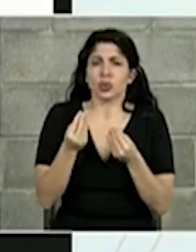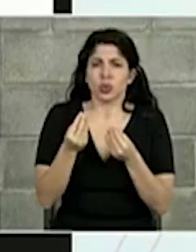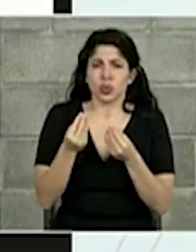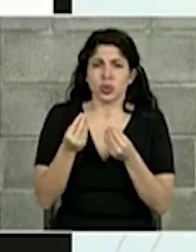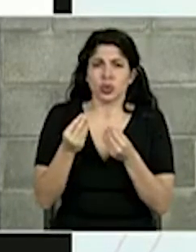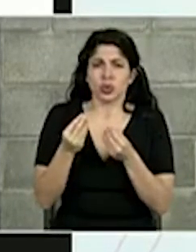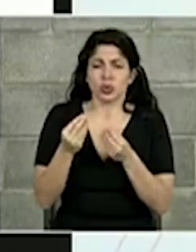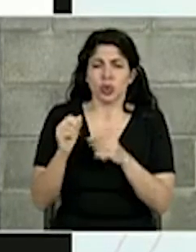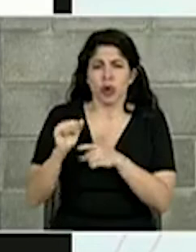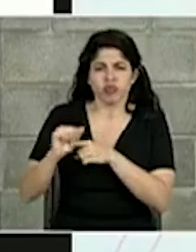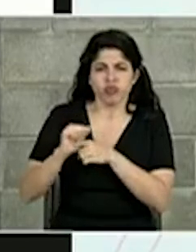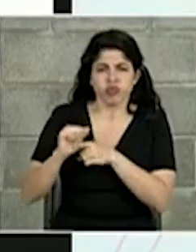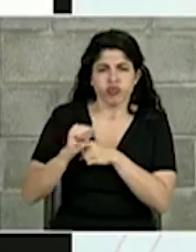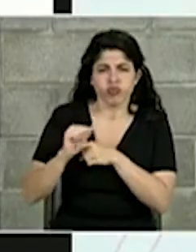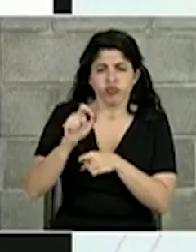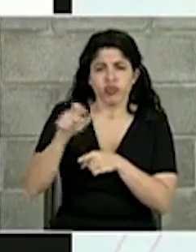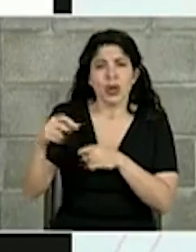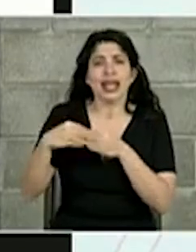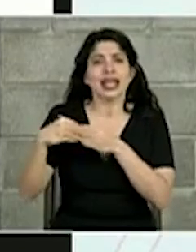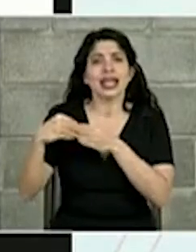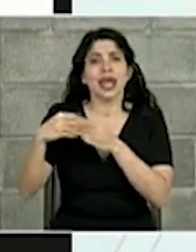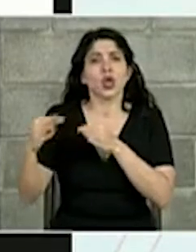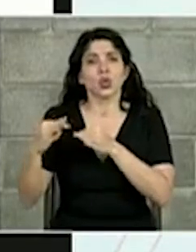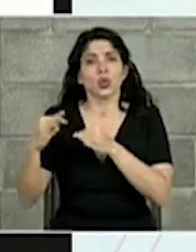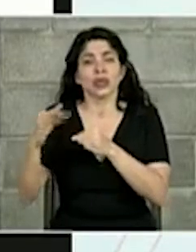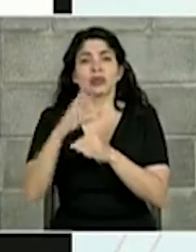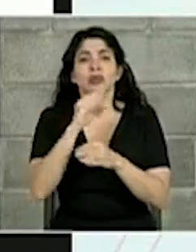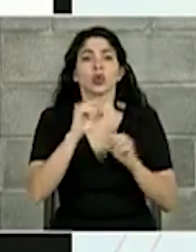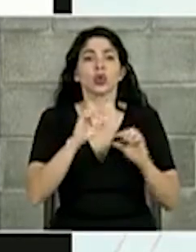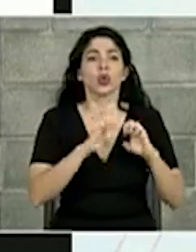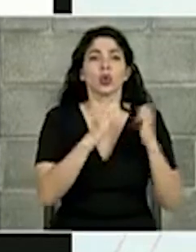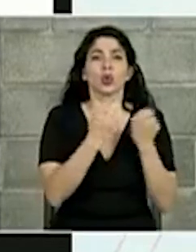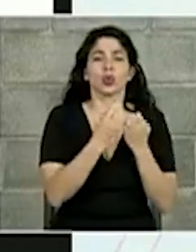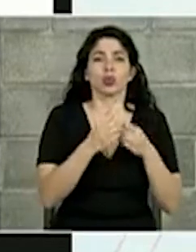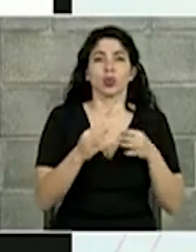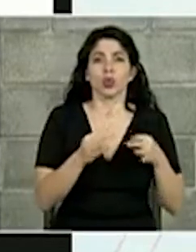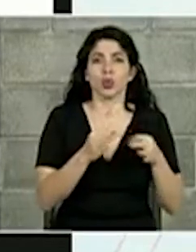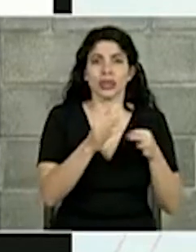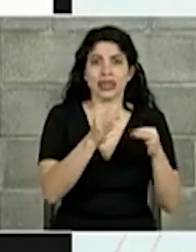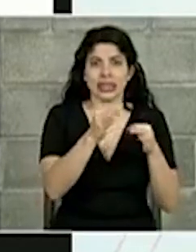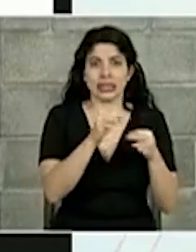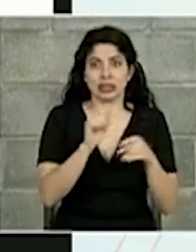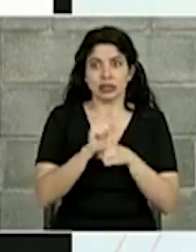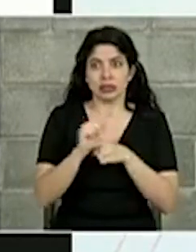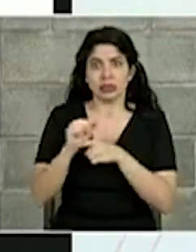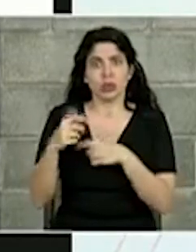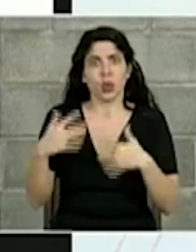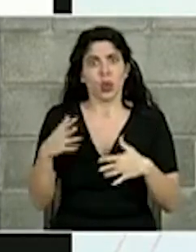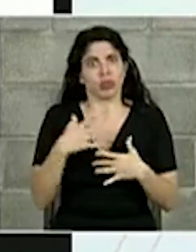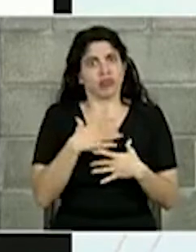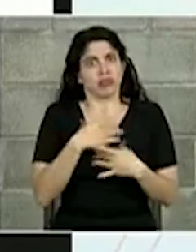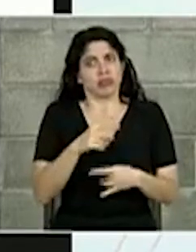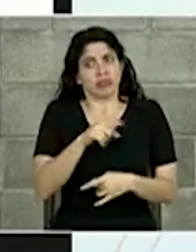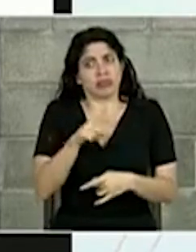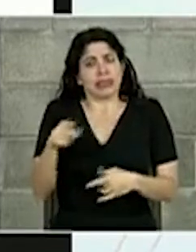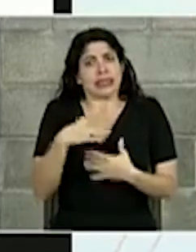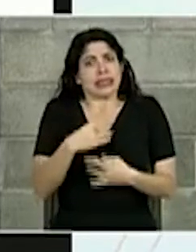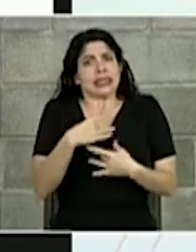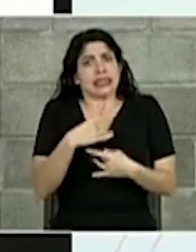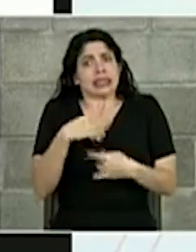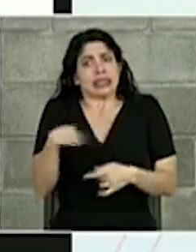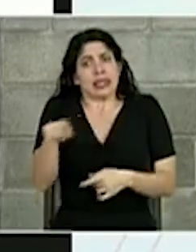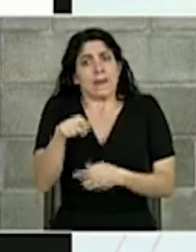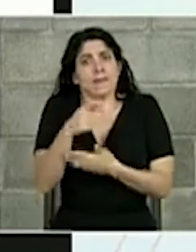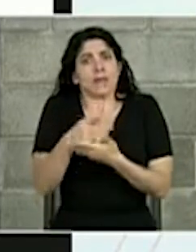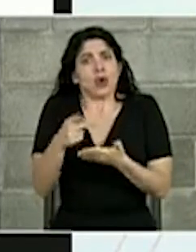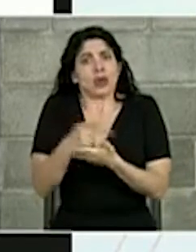capacitación a guías turísticos y turoperadores. Ha sido muy interesante ver el interés que hay en la provincia de